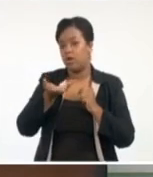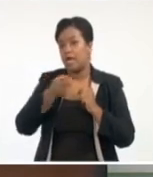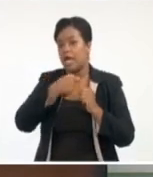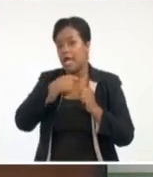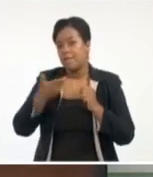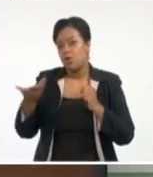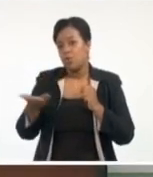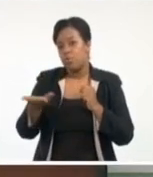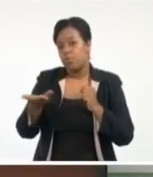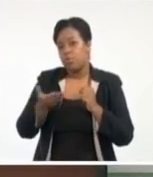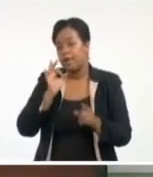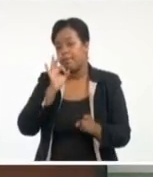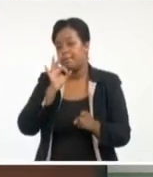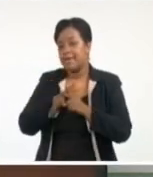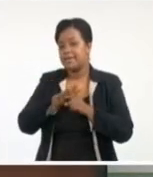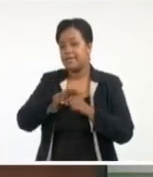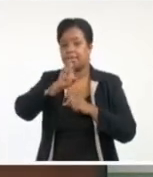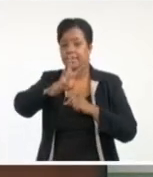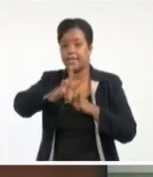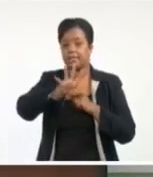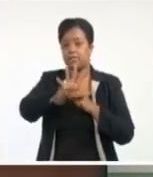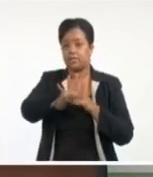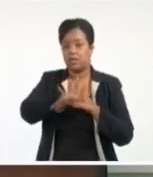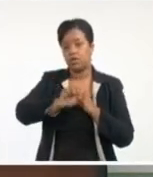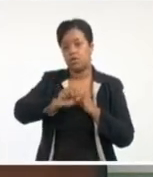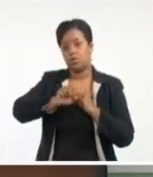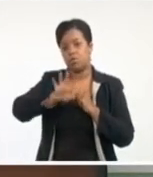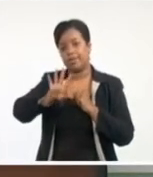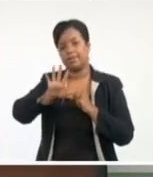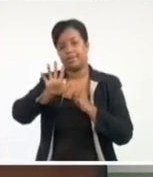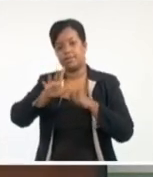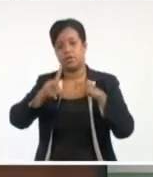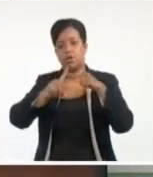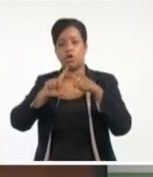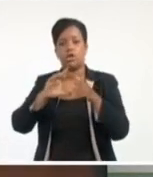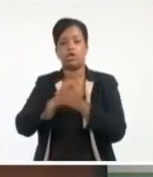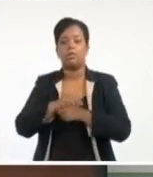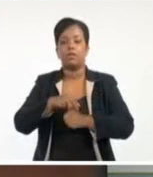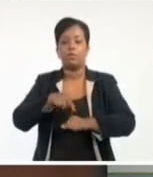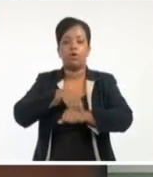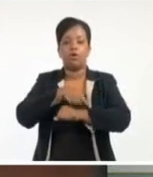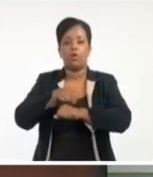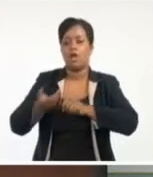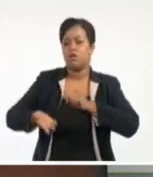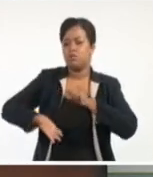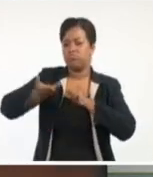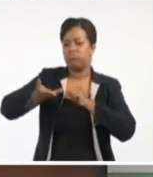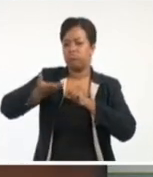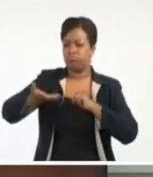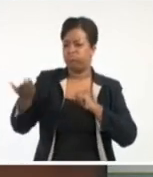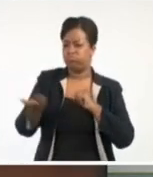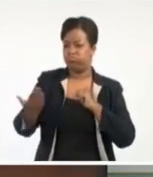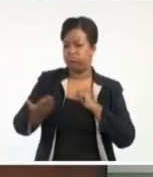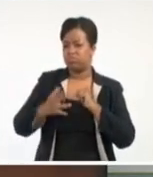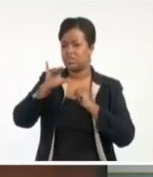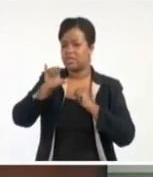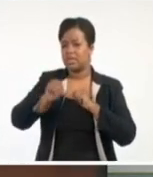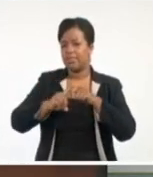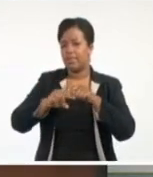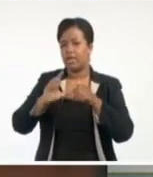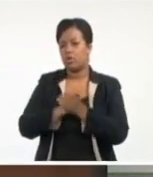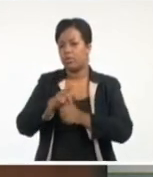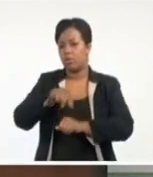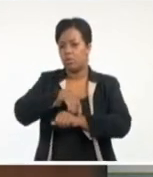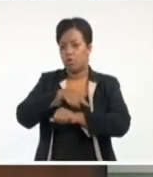entre 35 45 kilómetros por hora, subiendo hasta 60 kilómetros por hora con rachas superiores, y